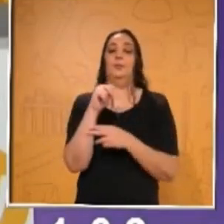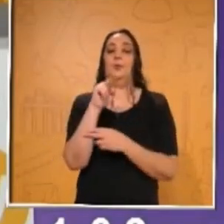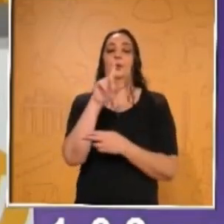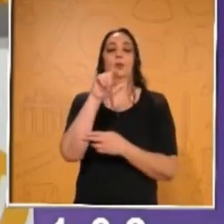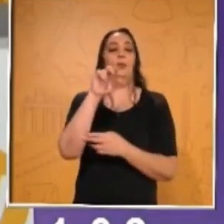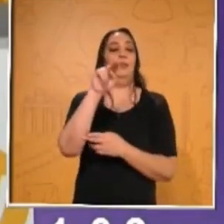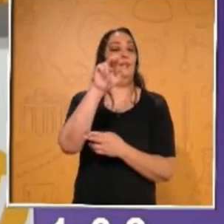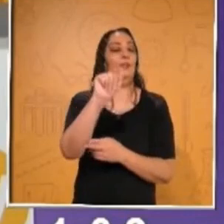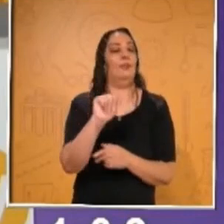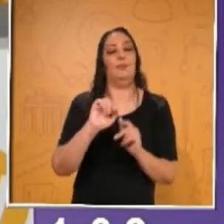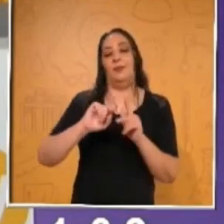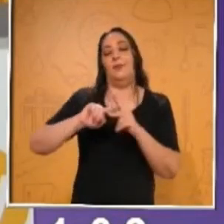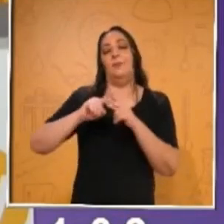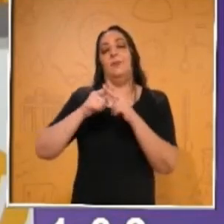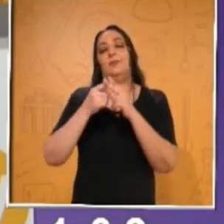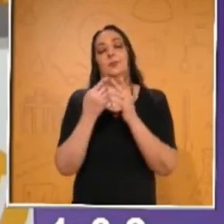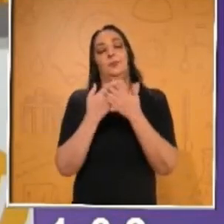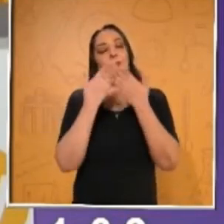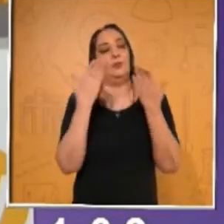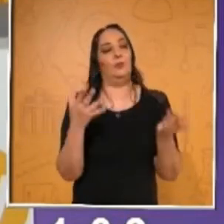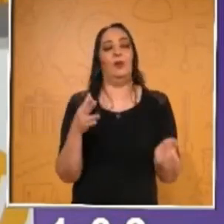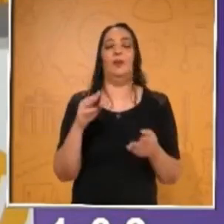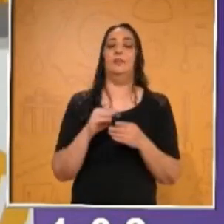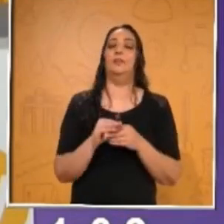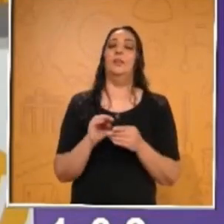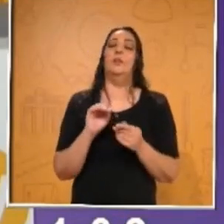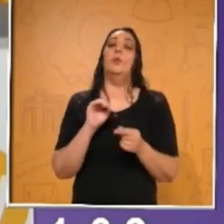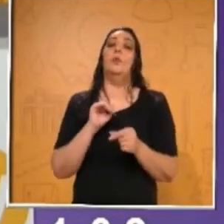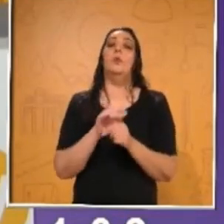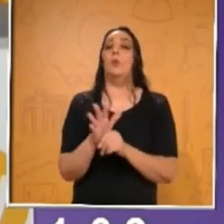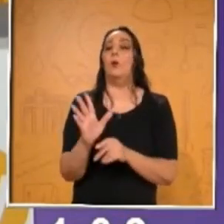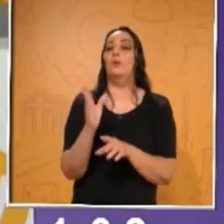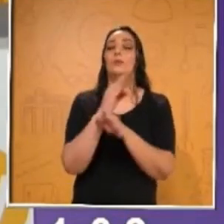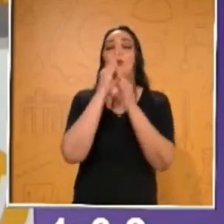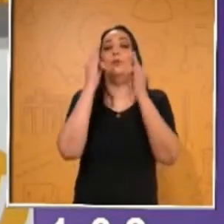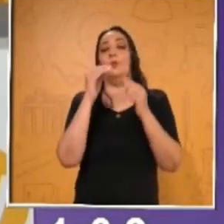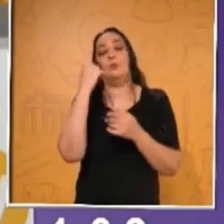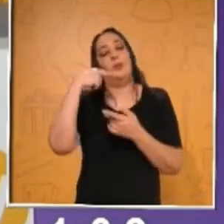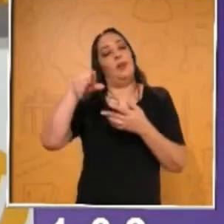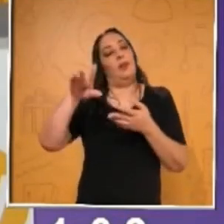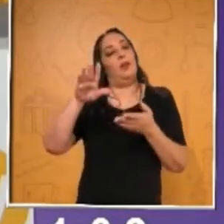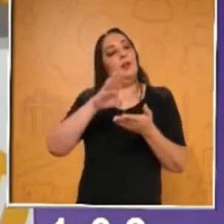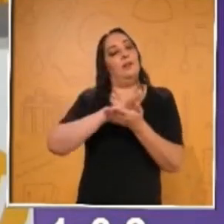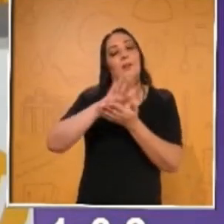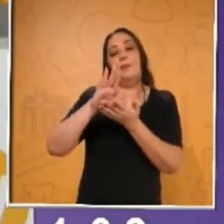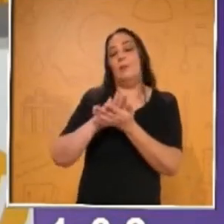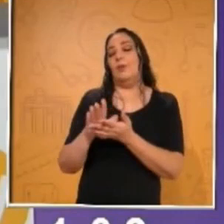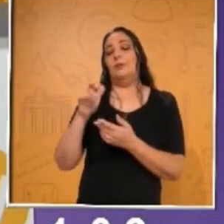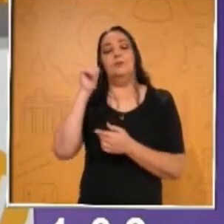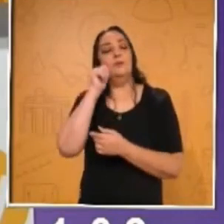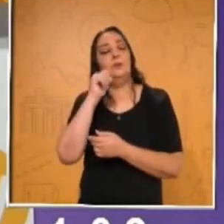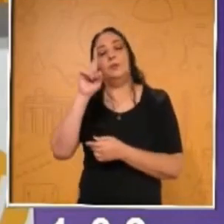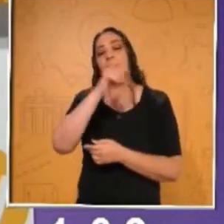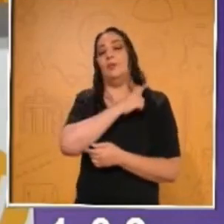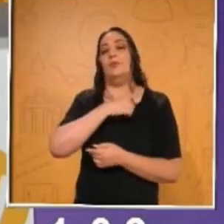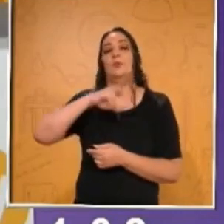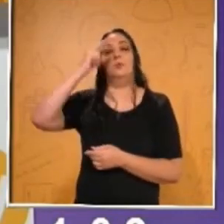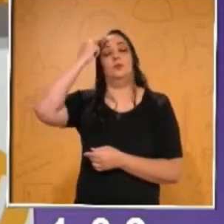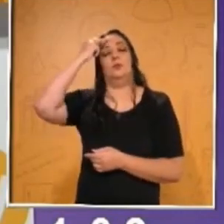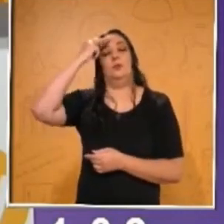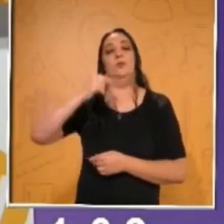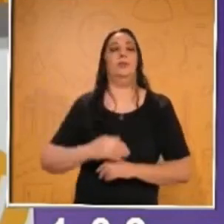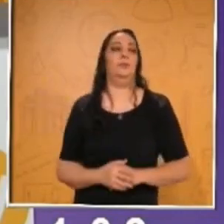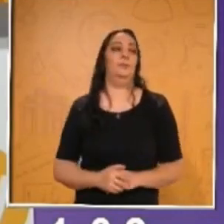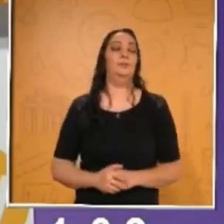bienvenida. Vamos a iniciar con las medidas de higiene que hay que recordar siempre. ¿Empezamos, maestra? Claro que sí.